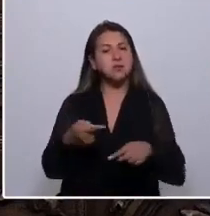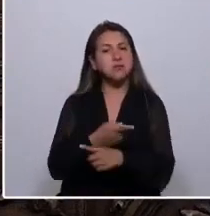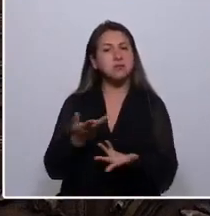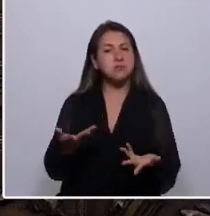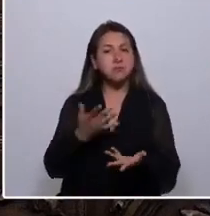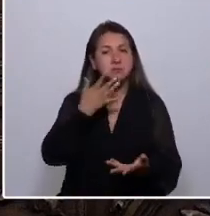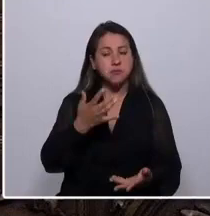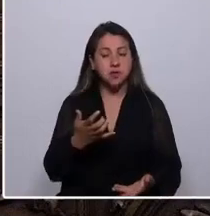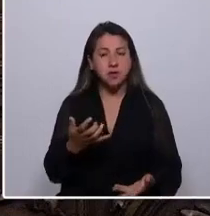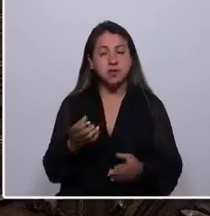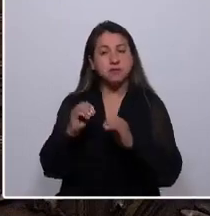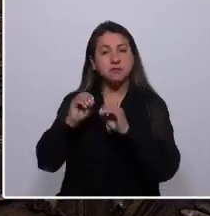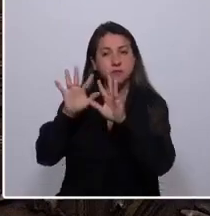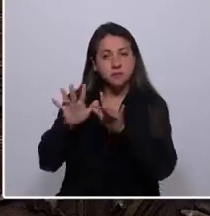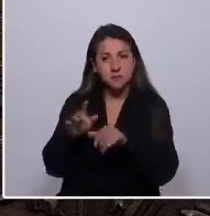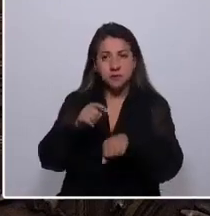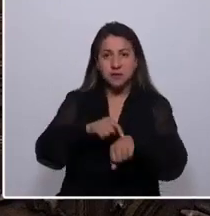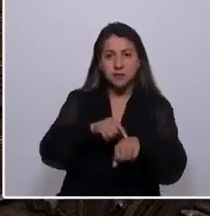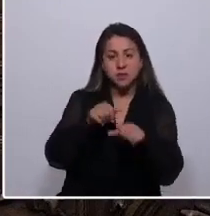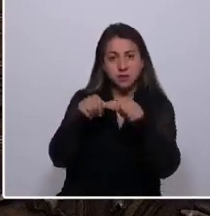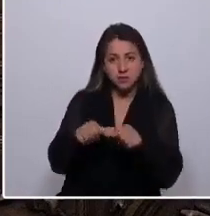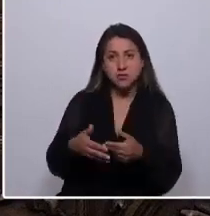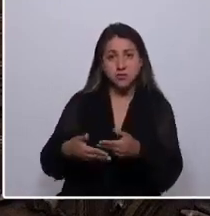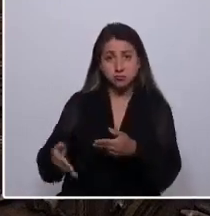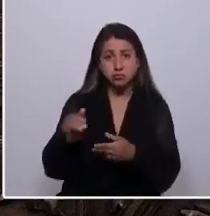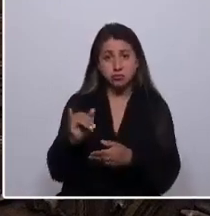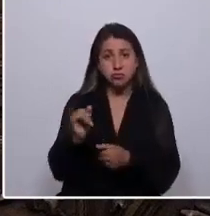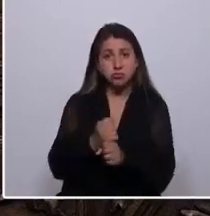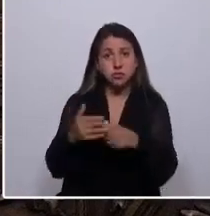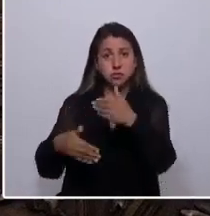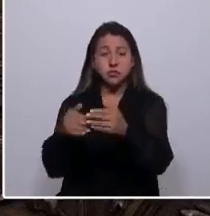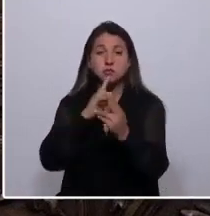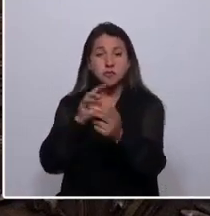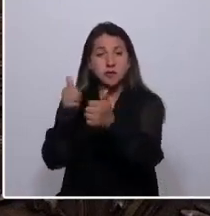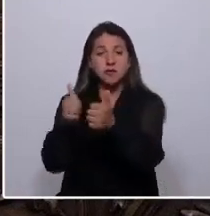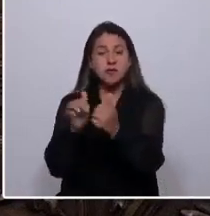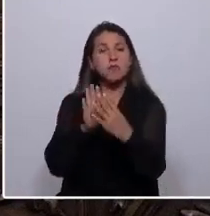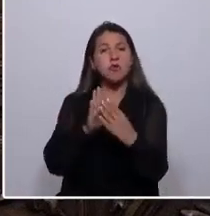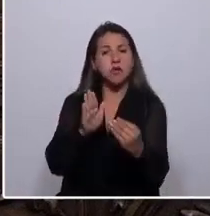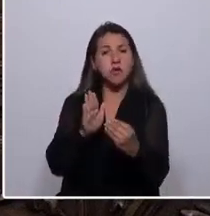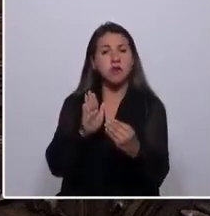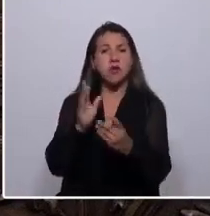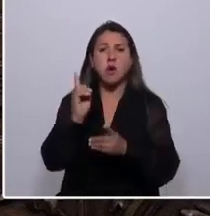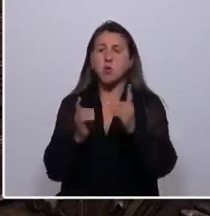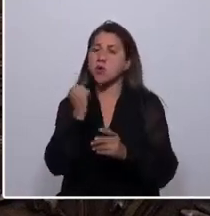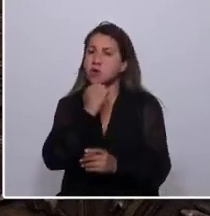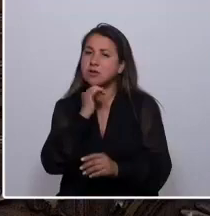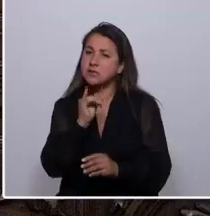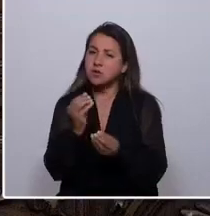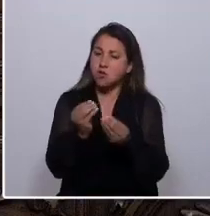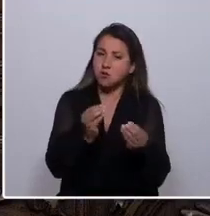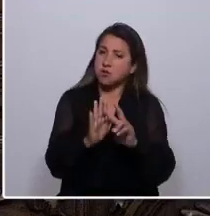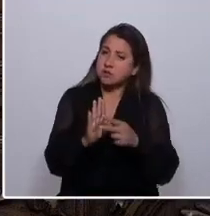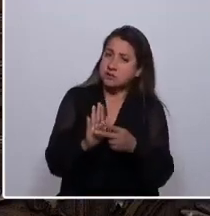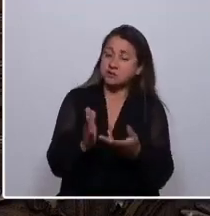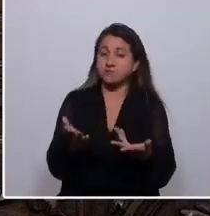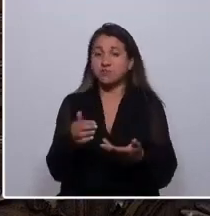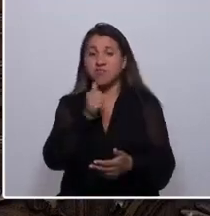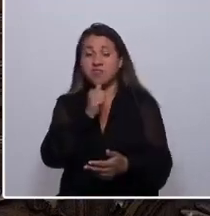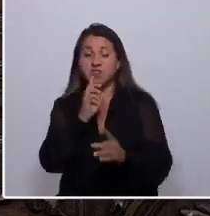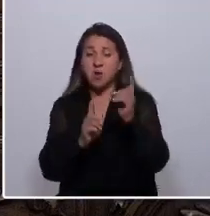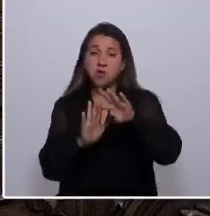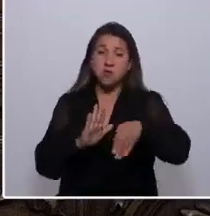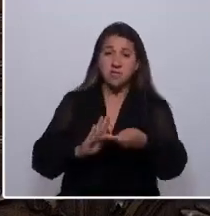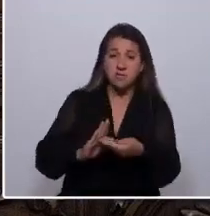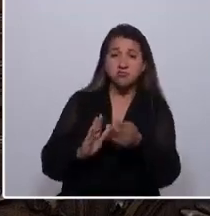duración, en el tiempo sí funcionaron. Modelos con imperfecciones, sí. Que adolecen de carencias, también.